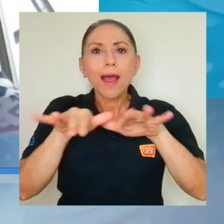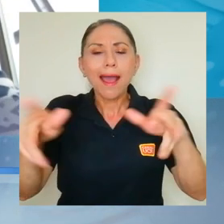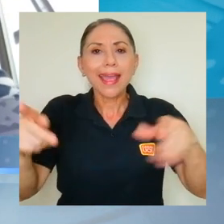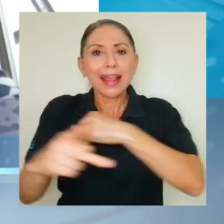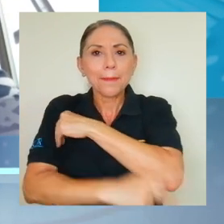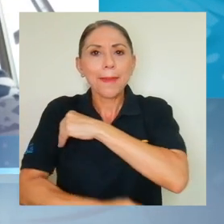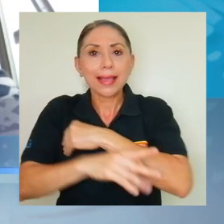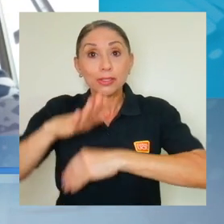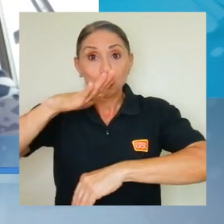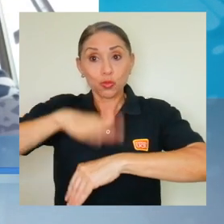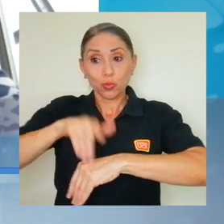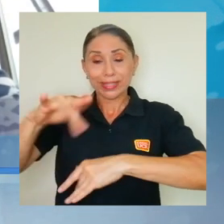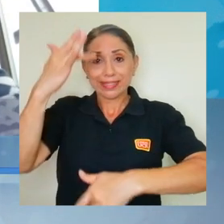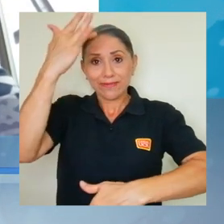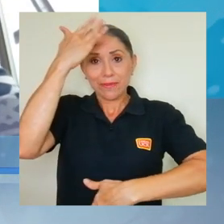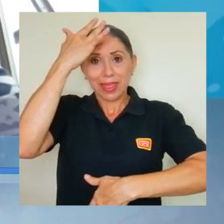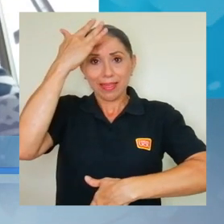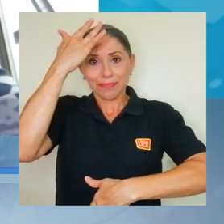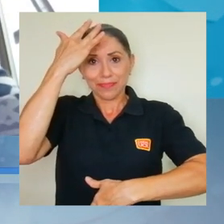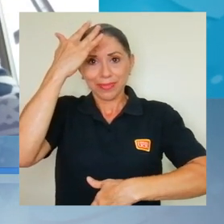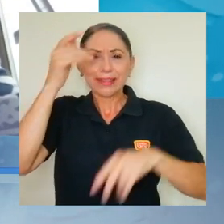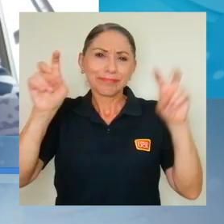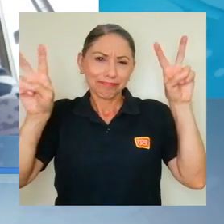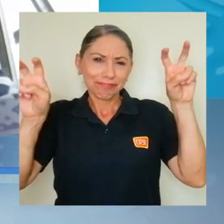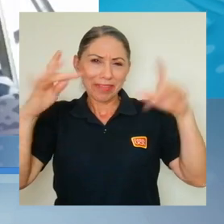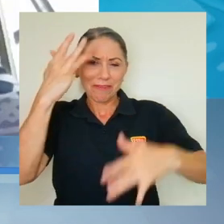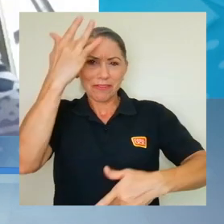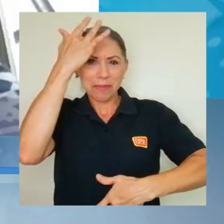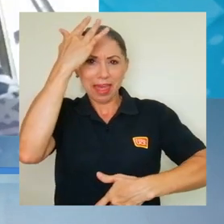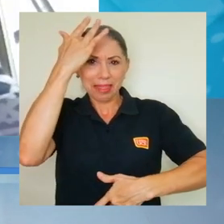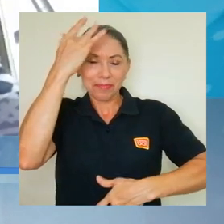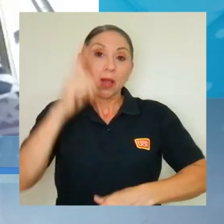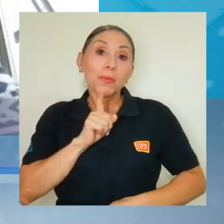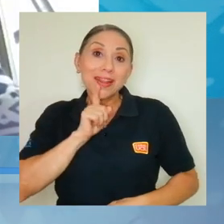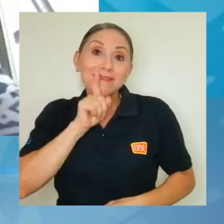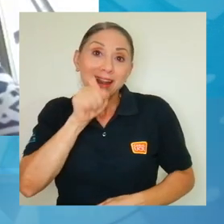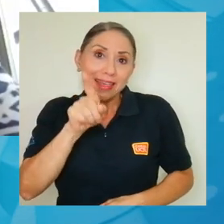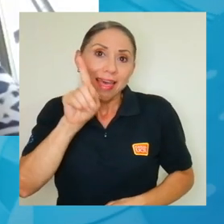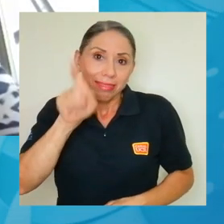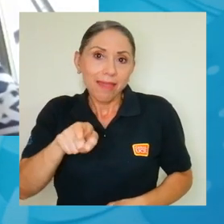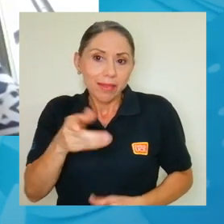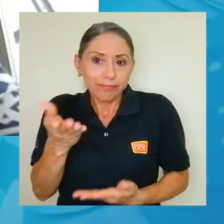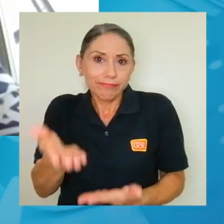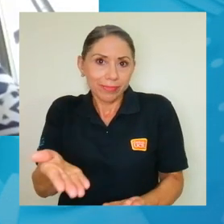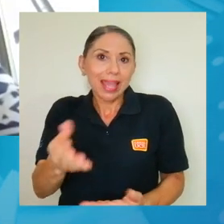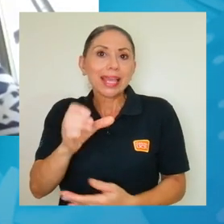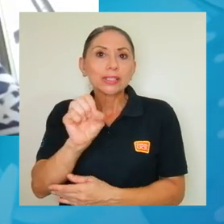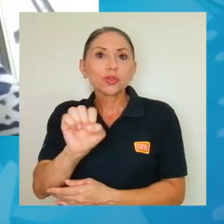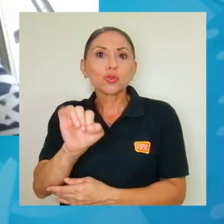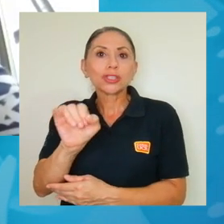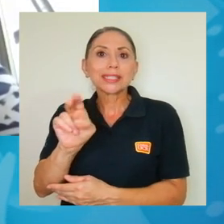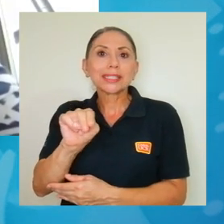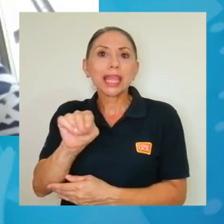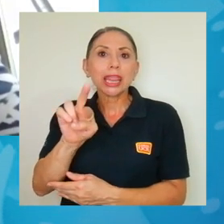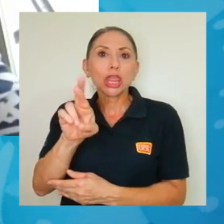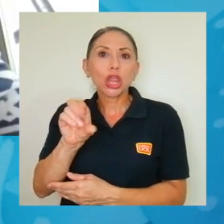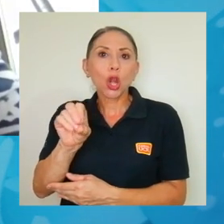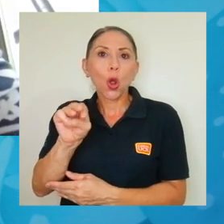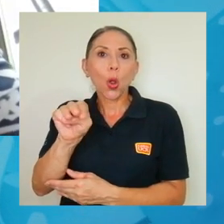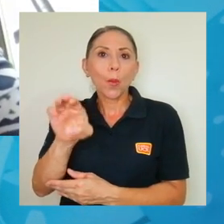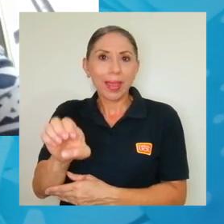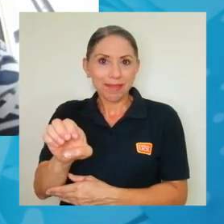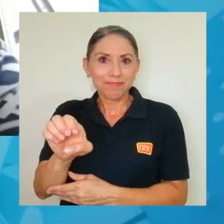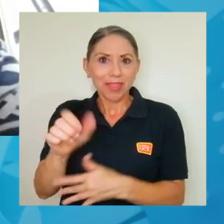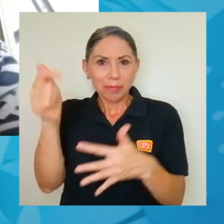esta enfermedad, enfermedad entre comillas, porque en realidad hay que definirla como es un síndrome, que es una